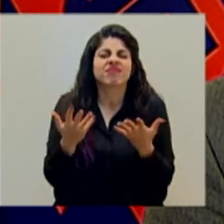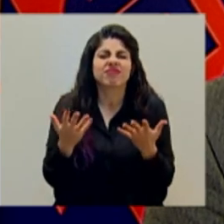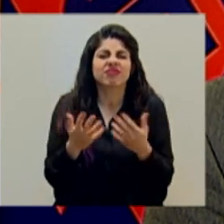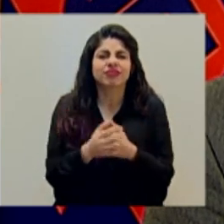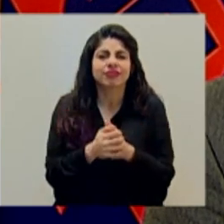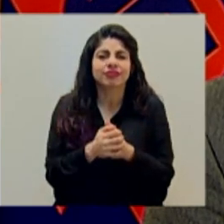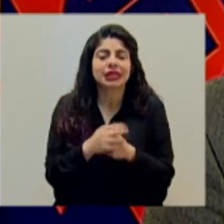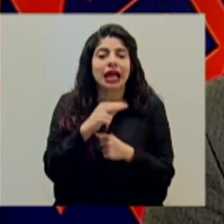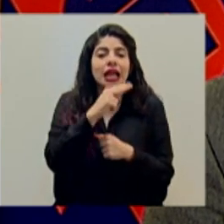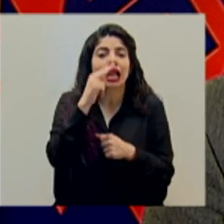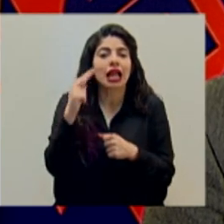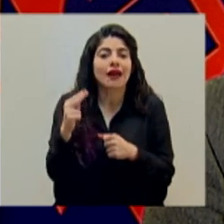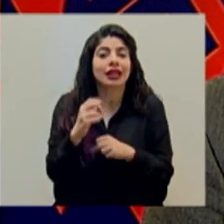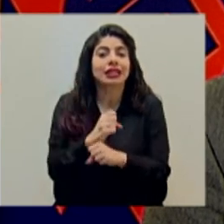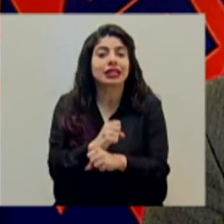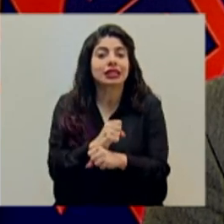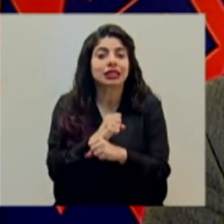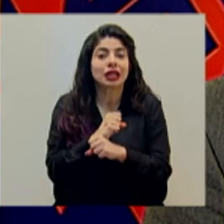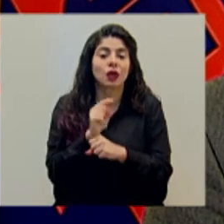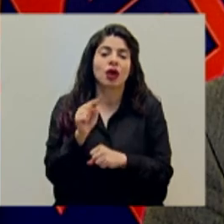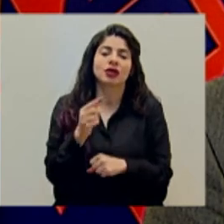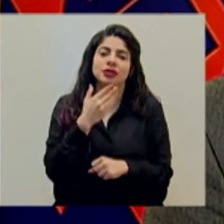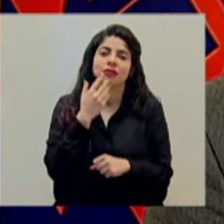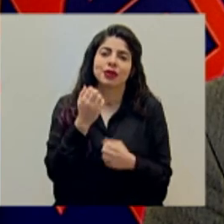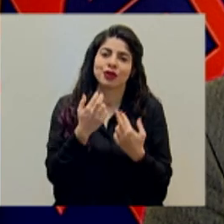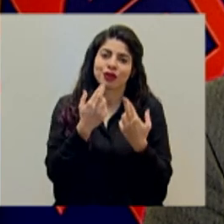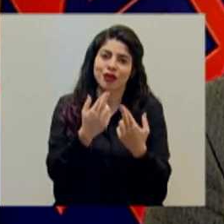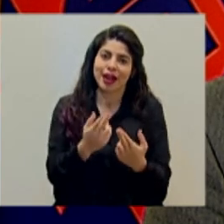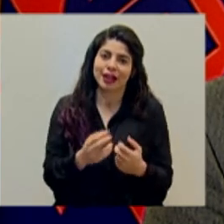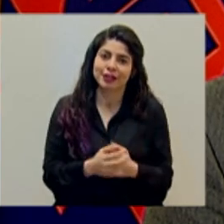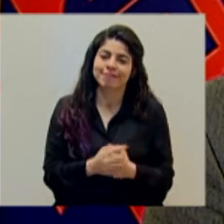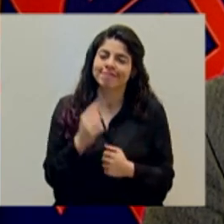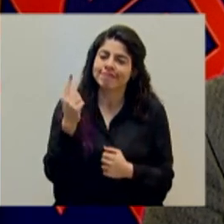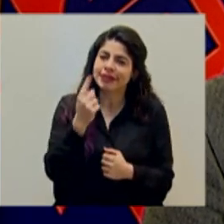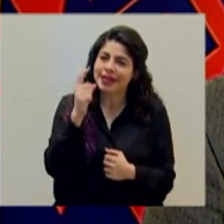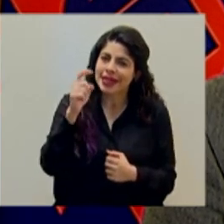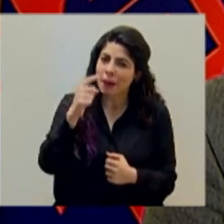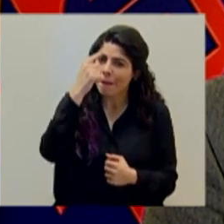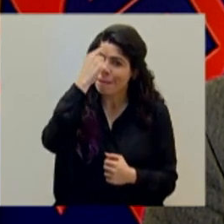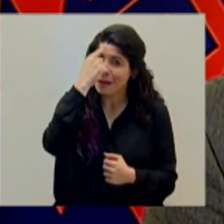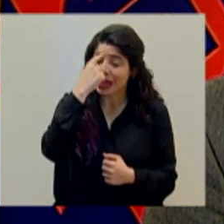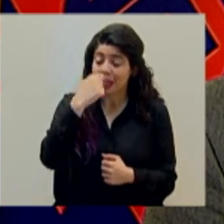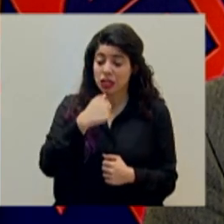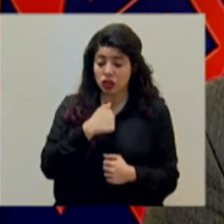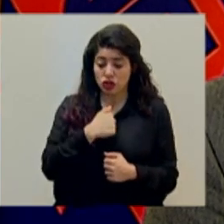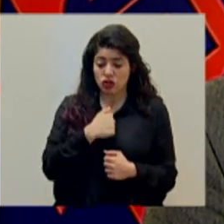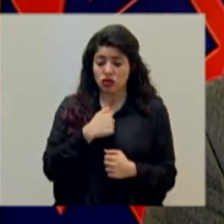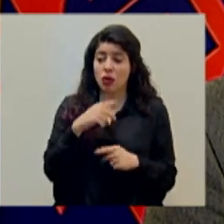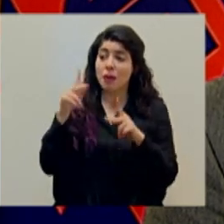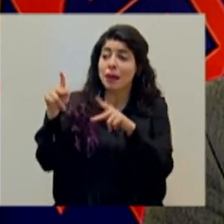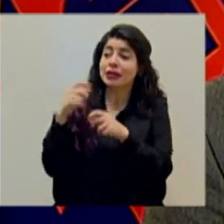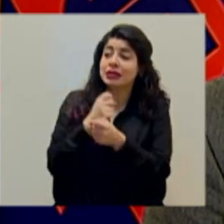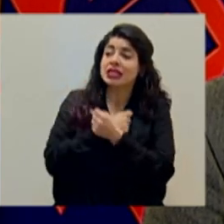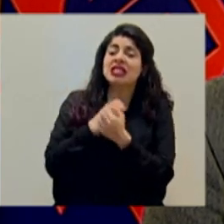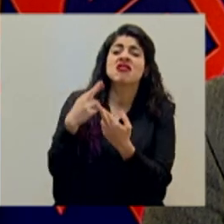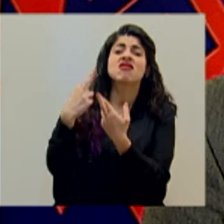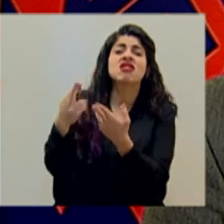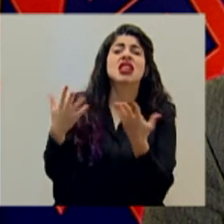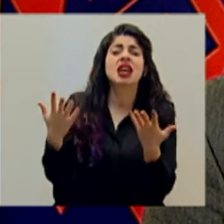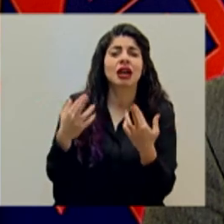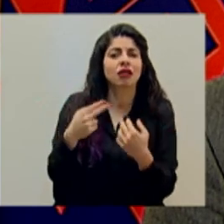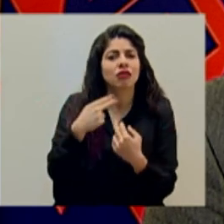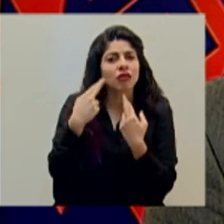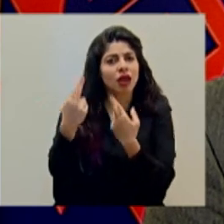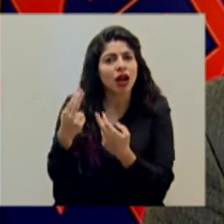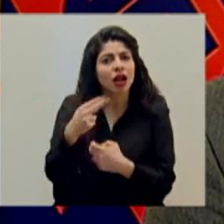es una Navidad segura y vamos a tener que siempre pensar en regalar a nuestros seres queridos una Navidad